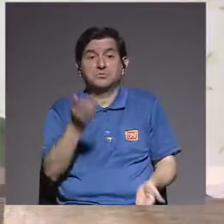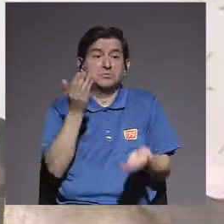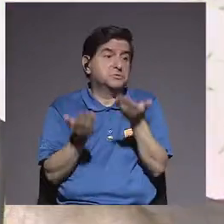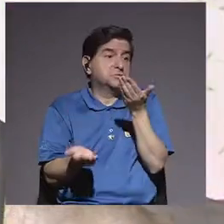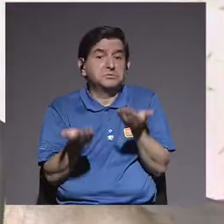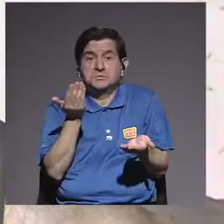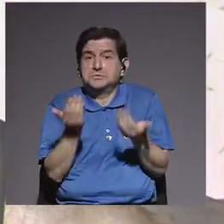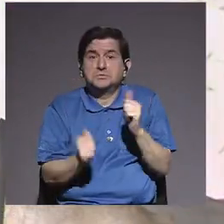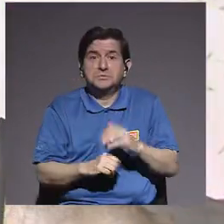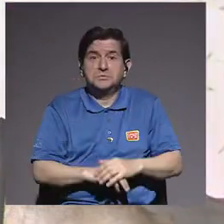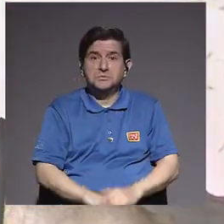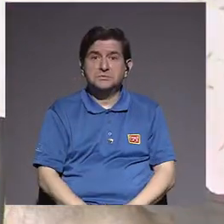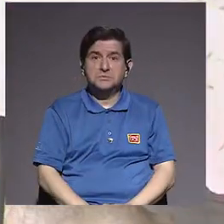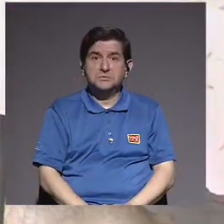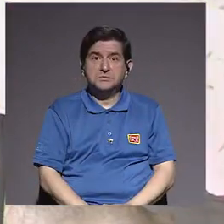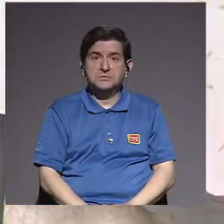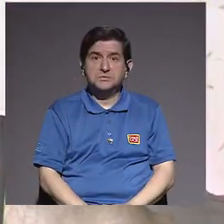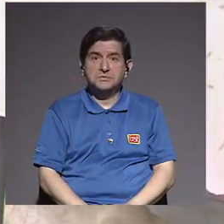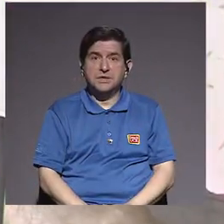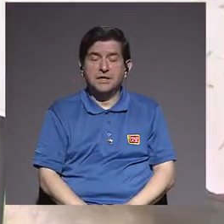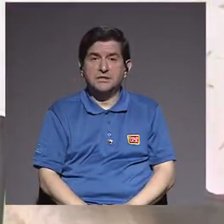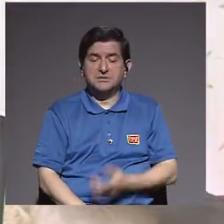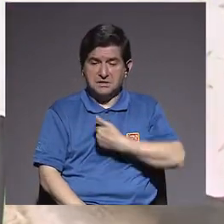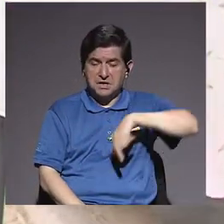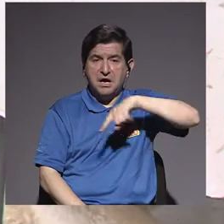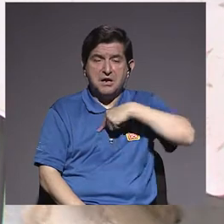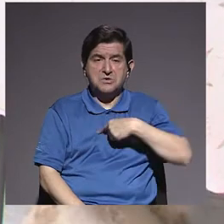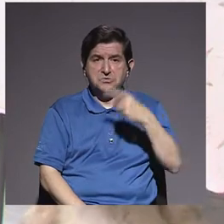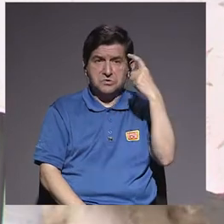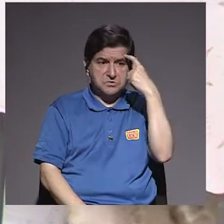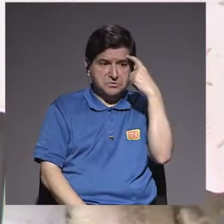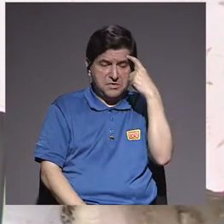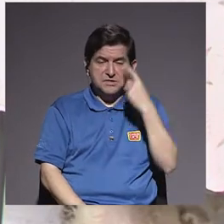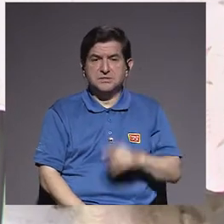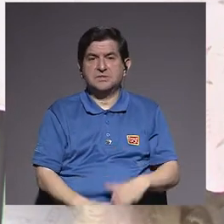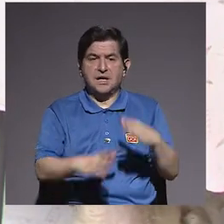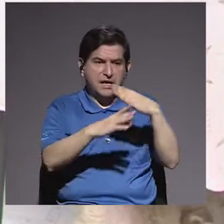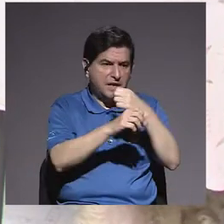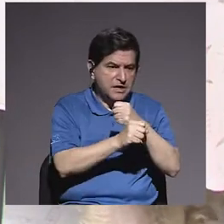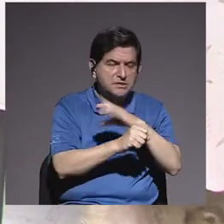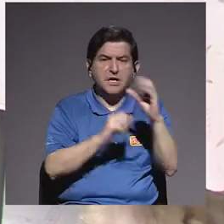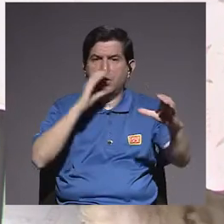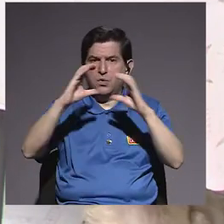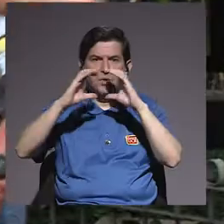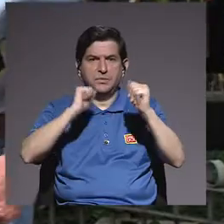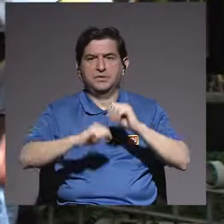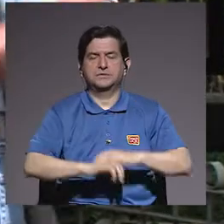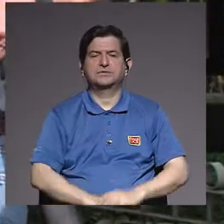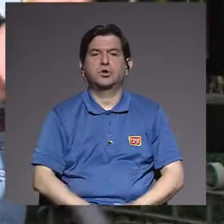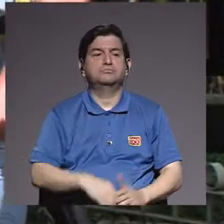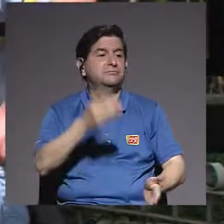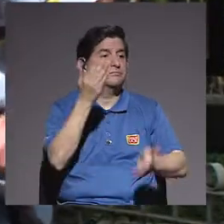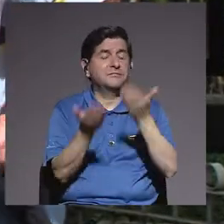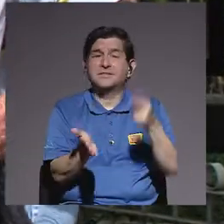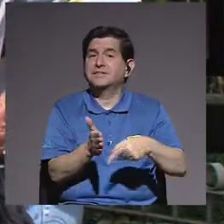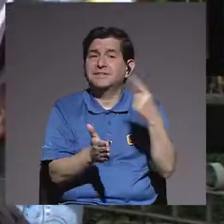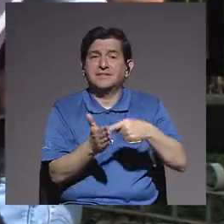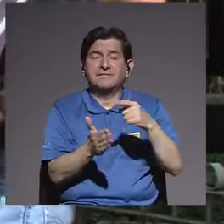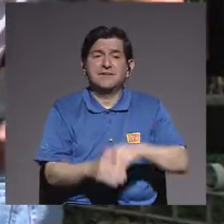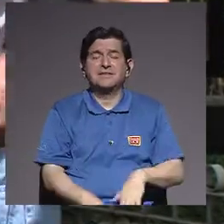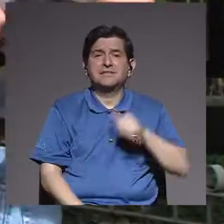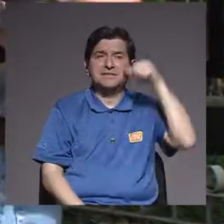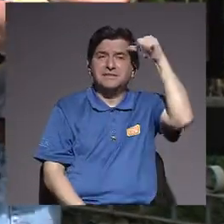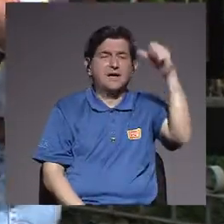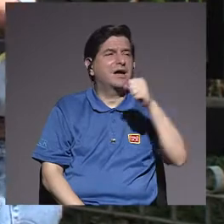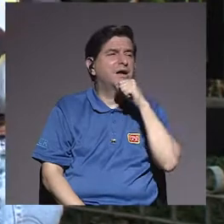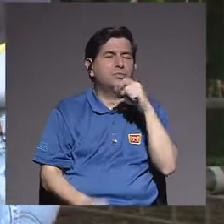haciendo o en la conversación. Es probable que a veces un